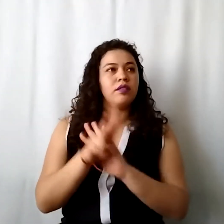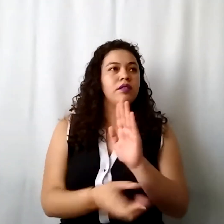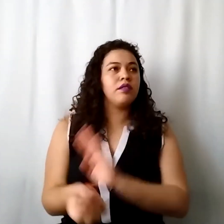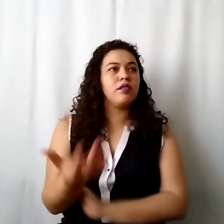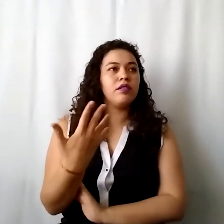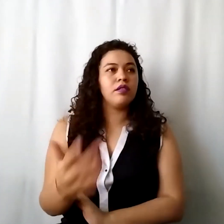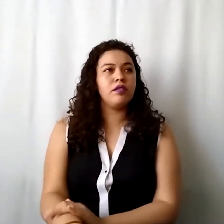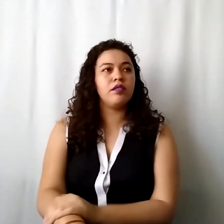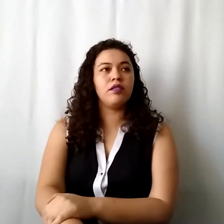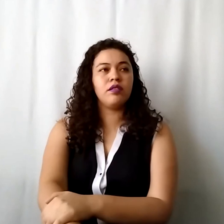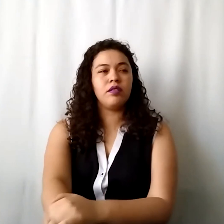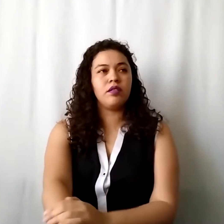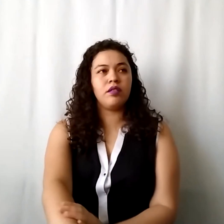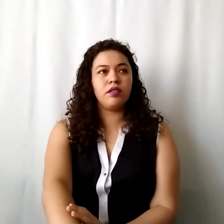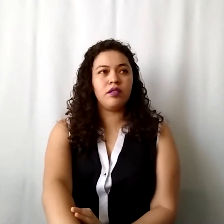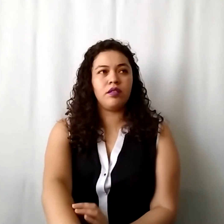video y de igual manera